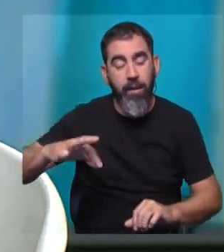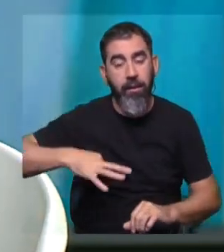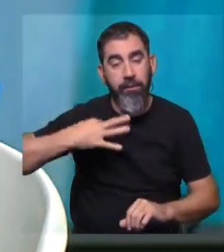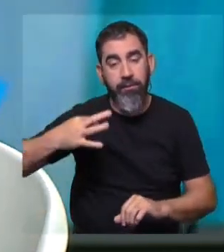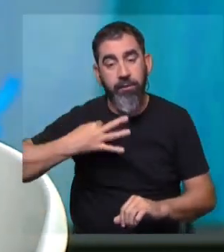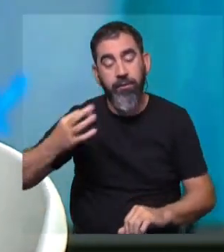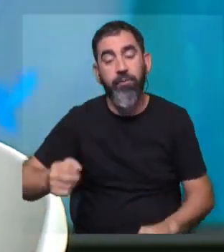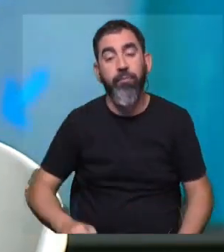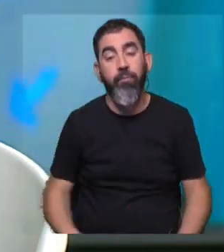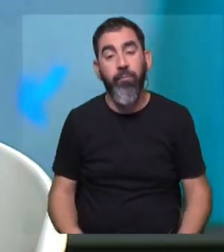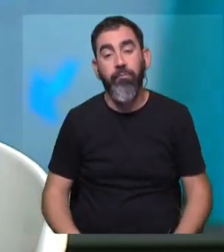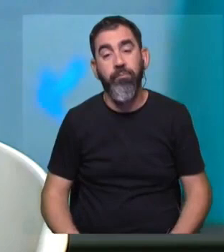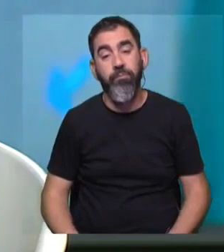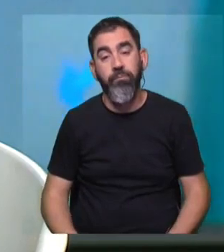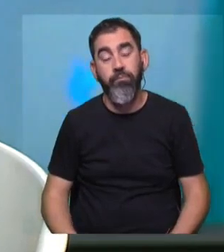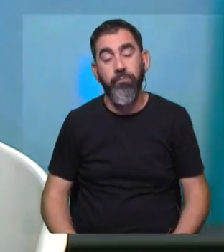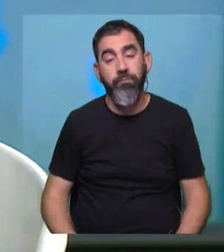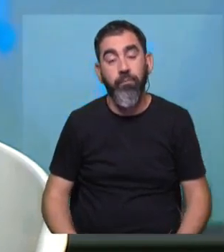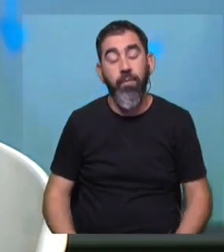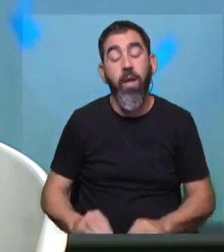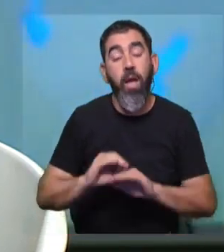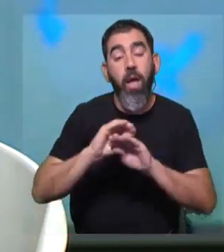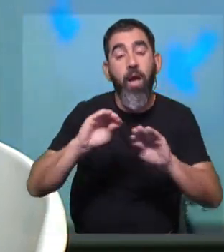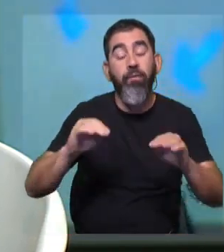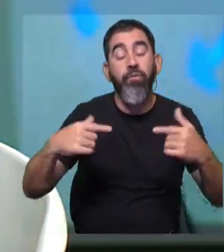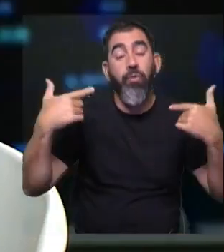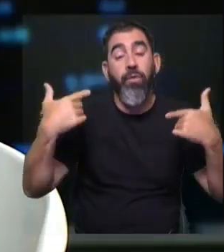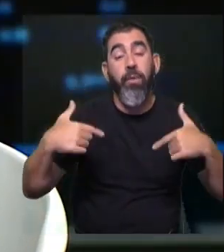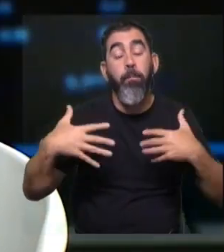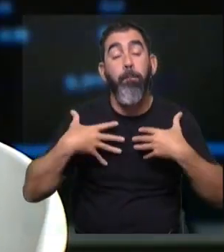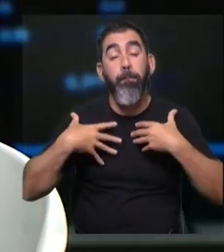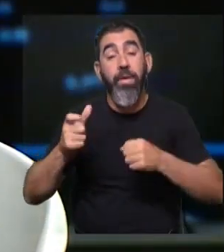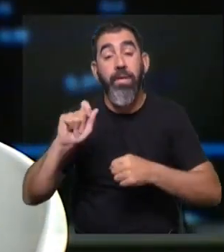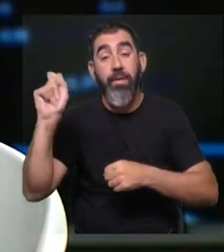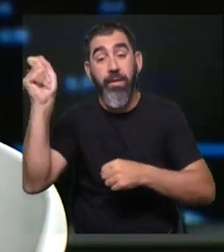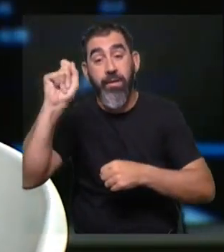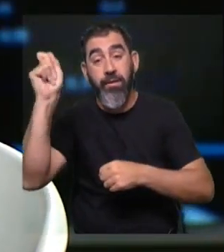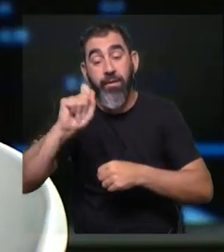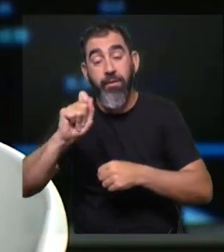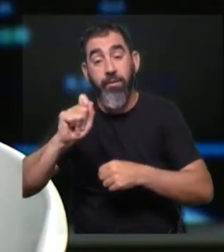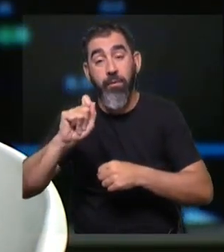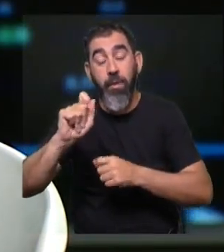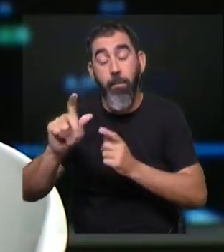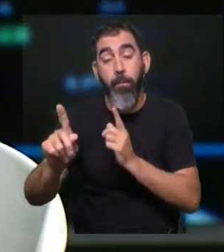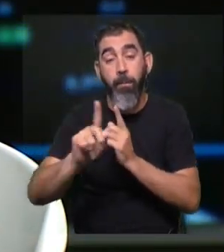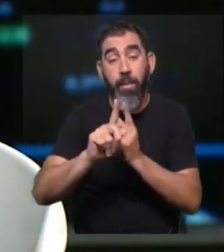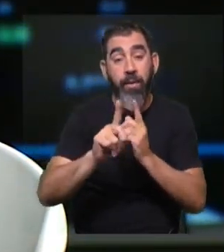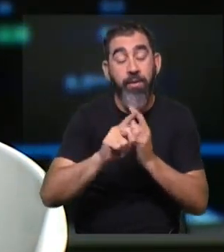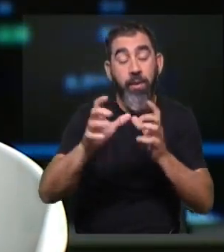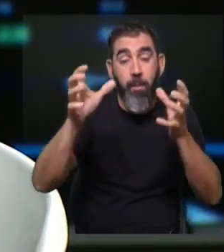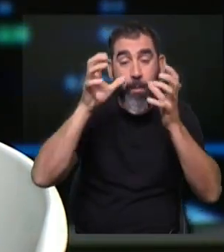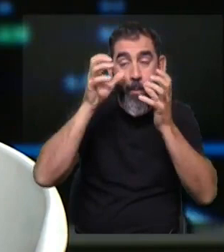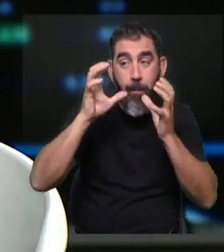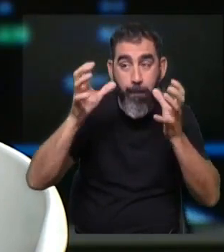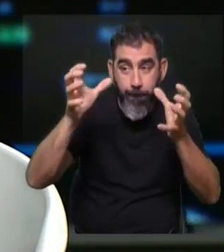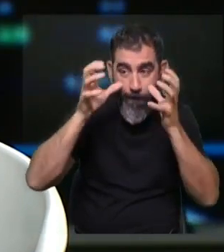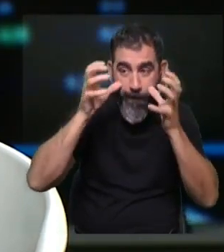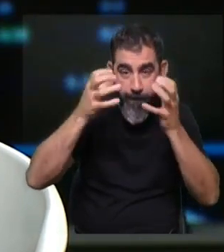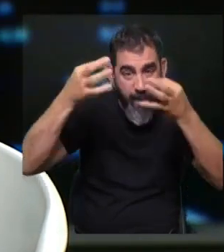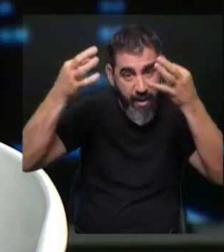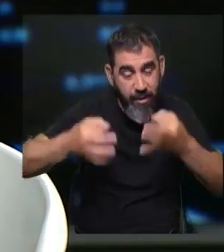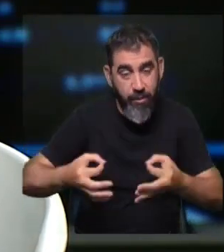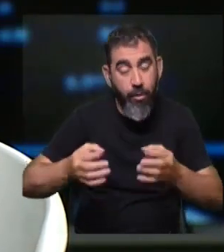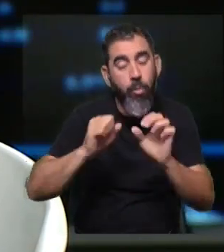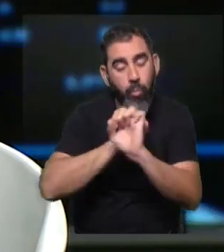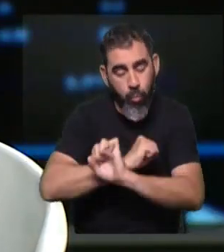Y, digamos, el anuncio que se hizo por parte del Ministerio fue que para las pacientes con riesgo alto se les va a